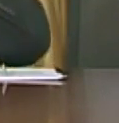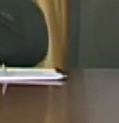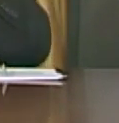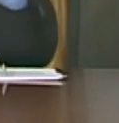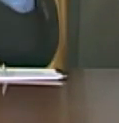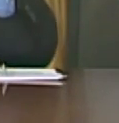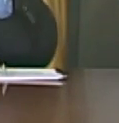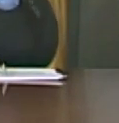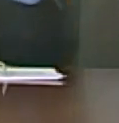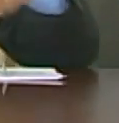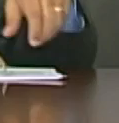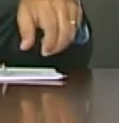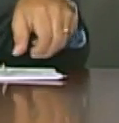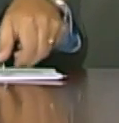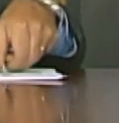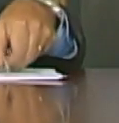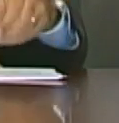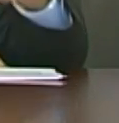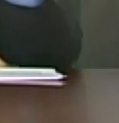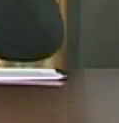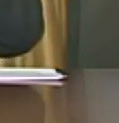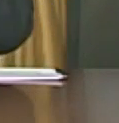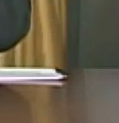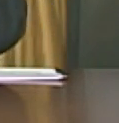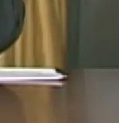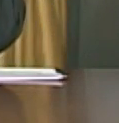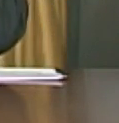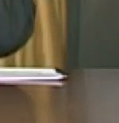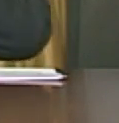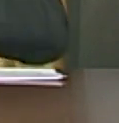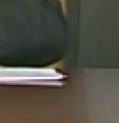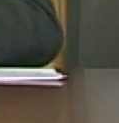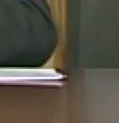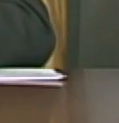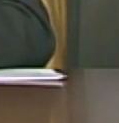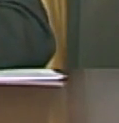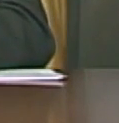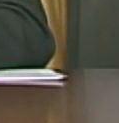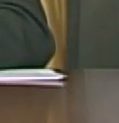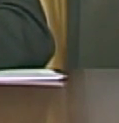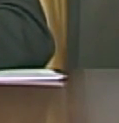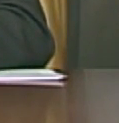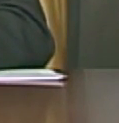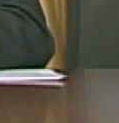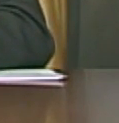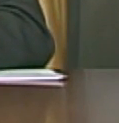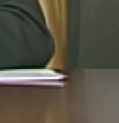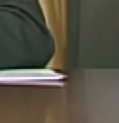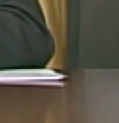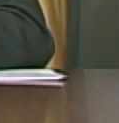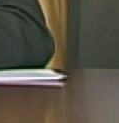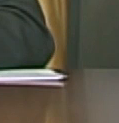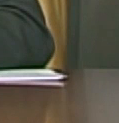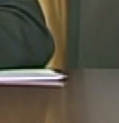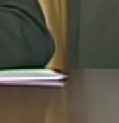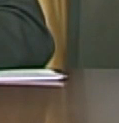mucho con la economía así que tiene que estar muy cerca ¿verdad? como nuevo ministro de transporte